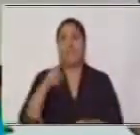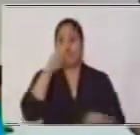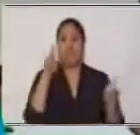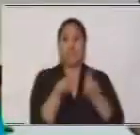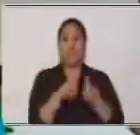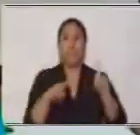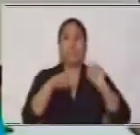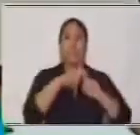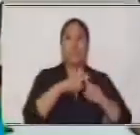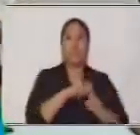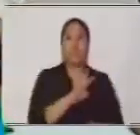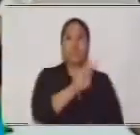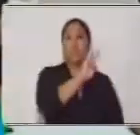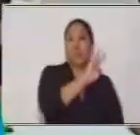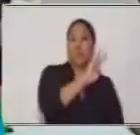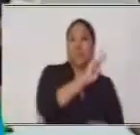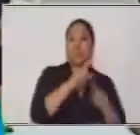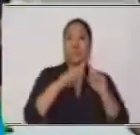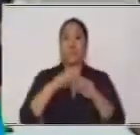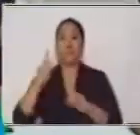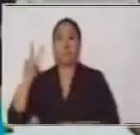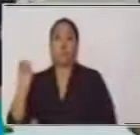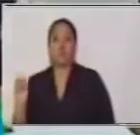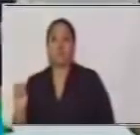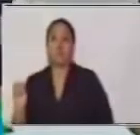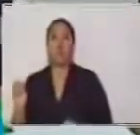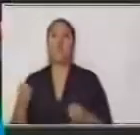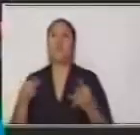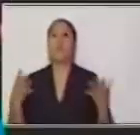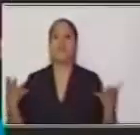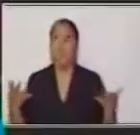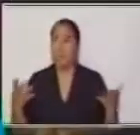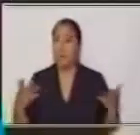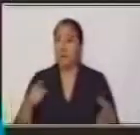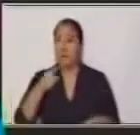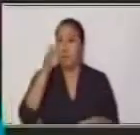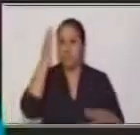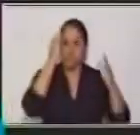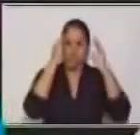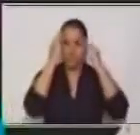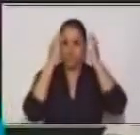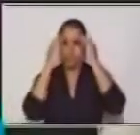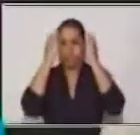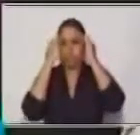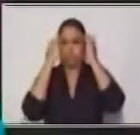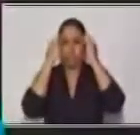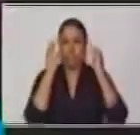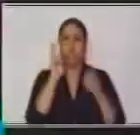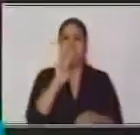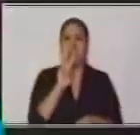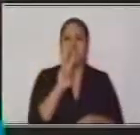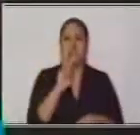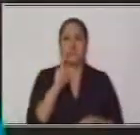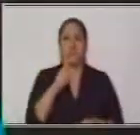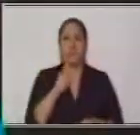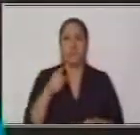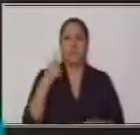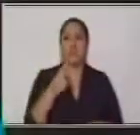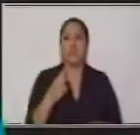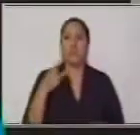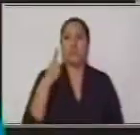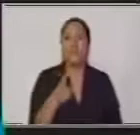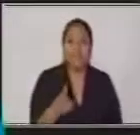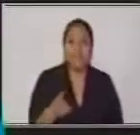esto, tres por veinte, ¿cuánto es la tabla del tres? A ver, a la una, a las dos